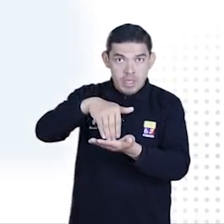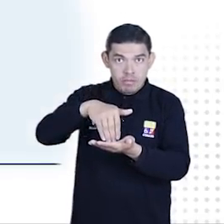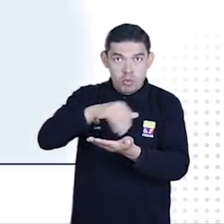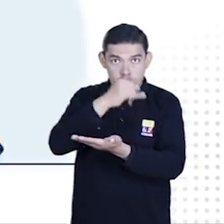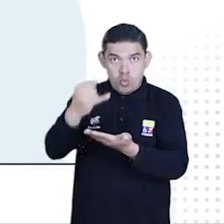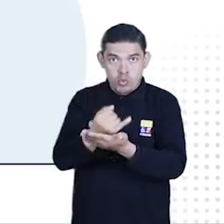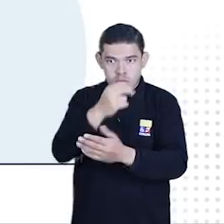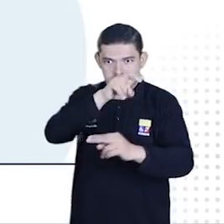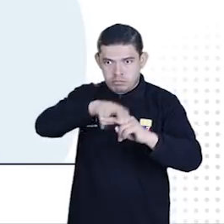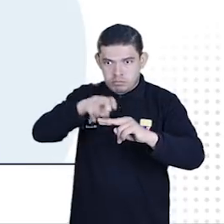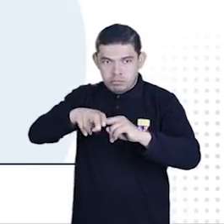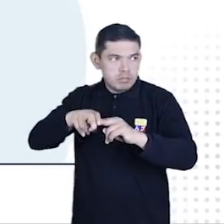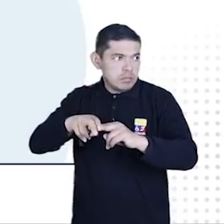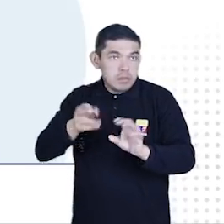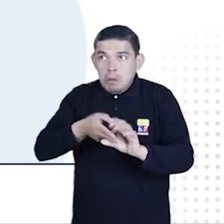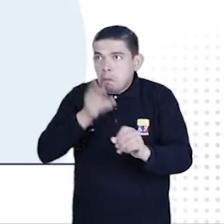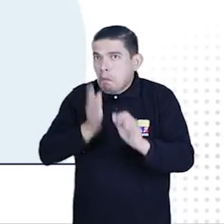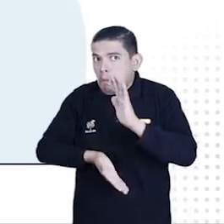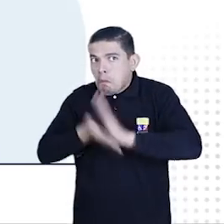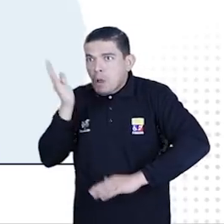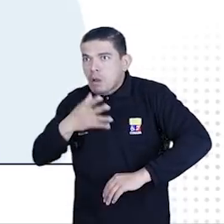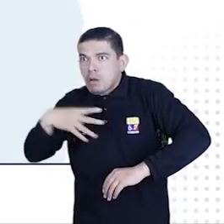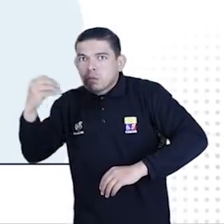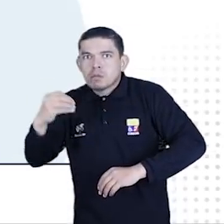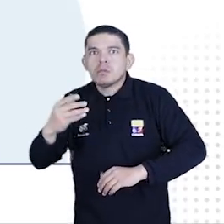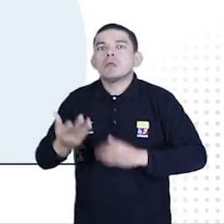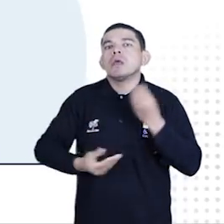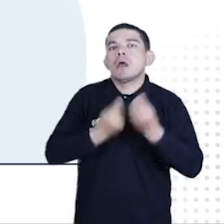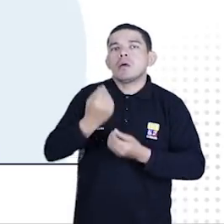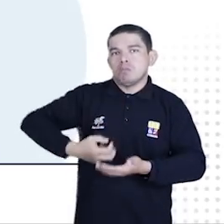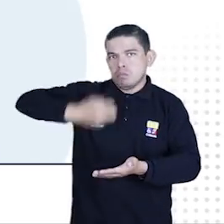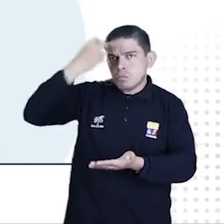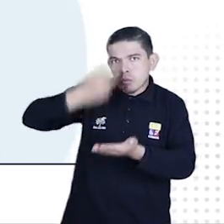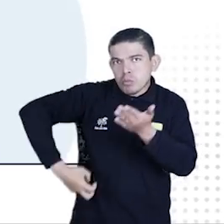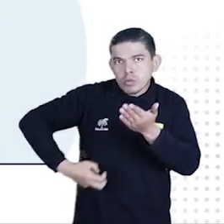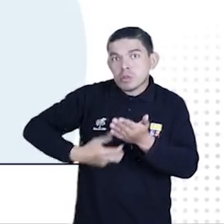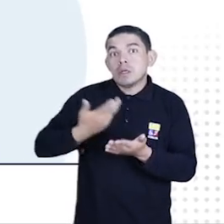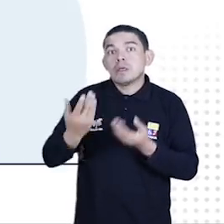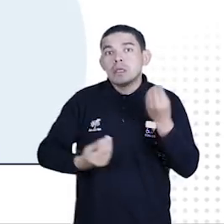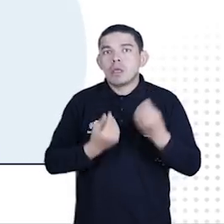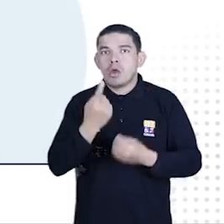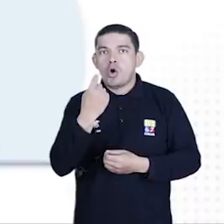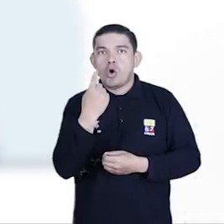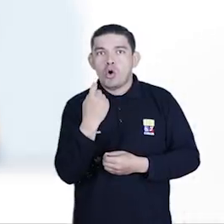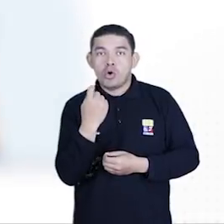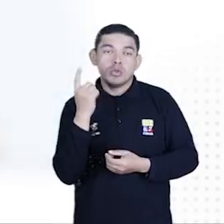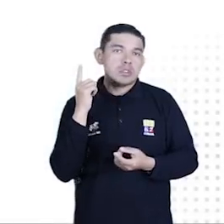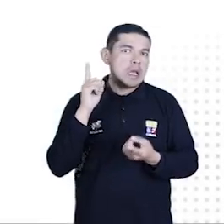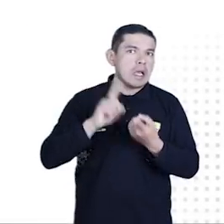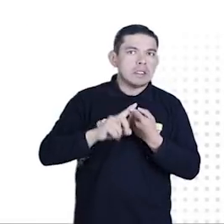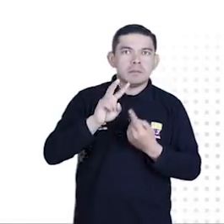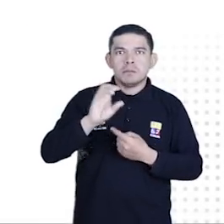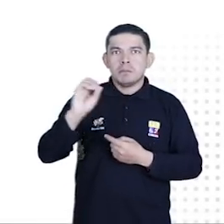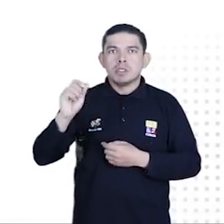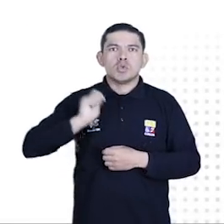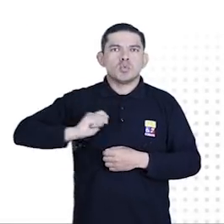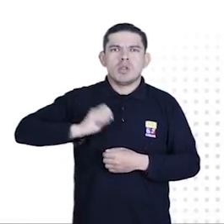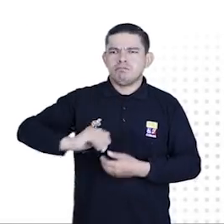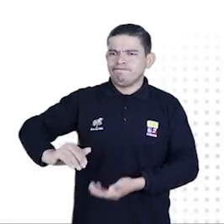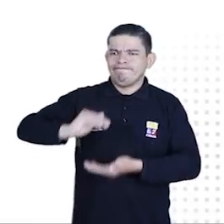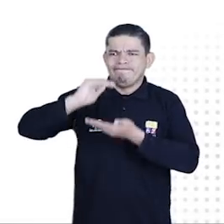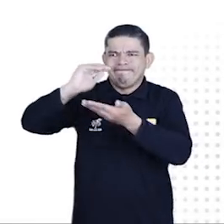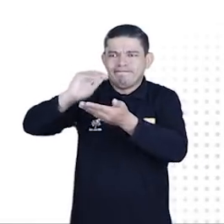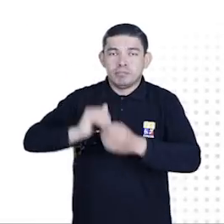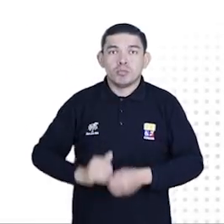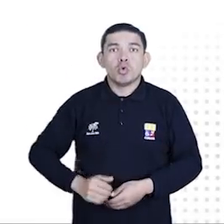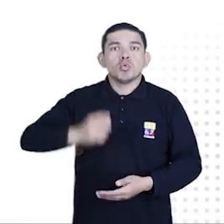y quienes, habiendo integrado estos espacios en la jornada de votación, los abandonen de manera injustificada, serán sancionados con una